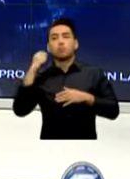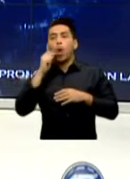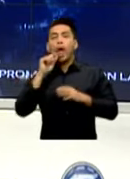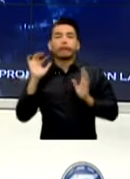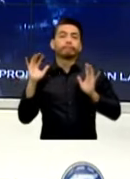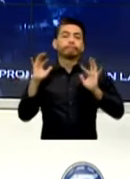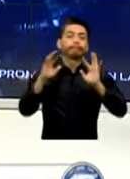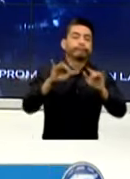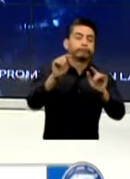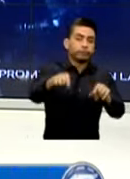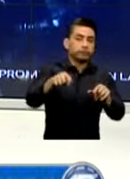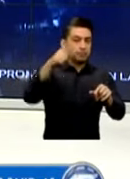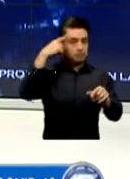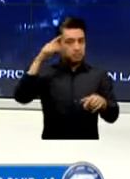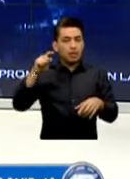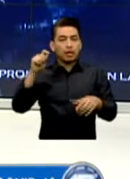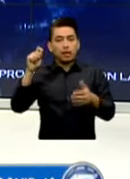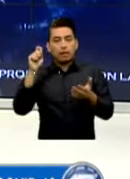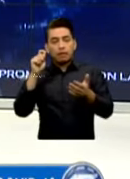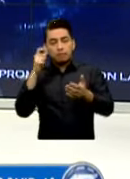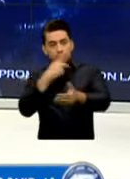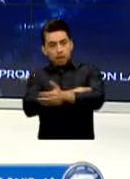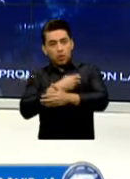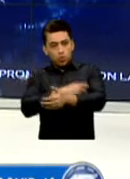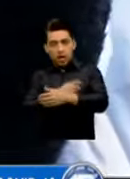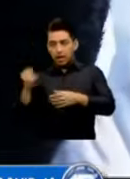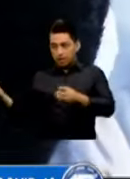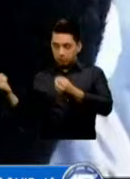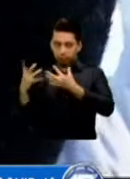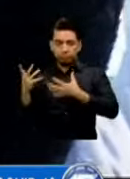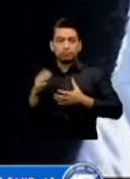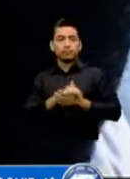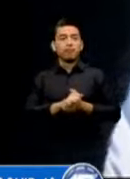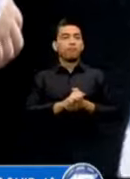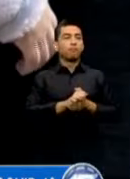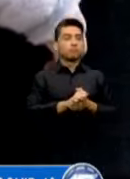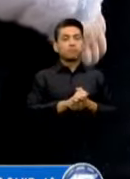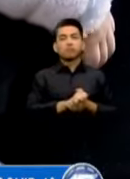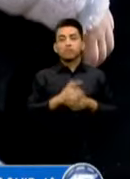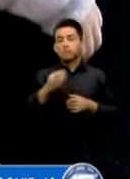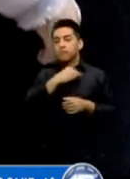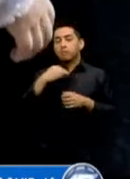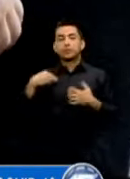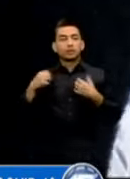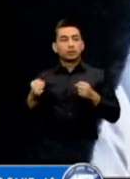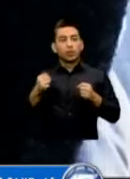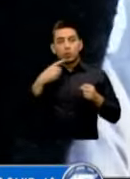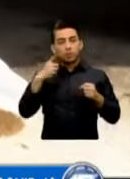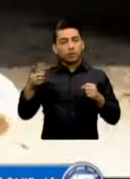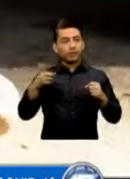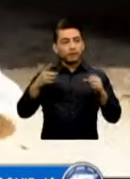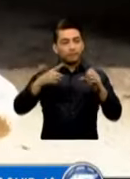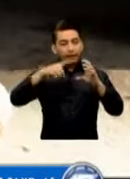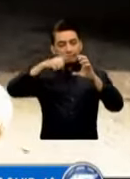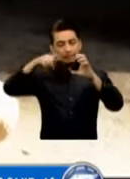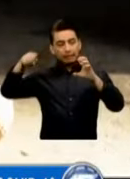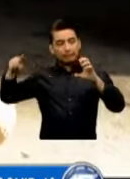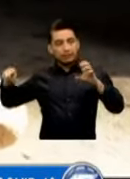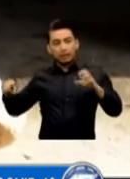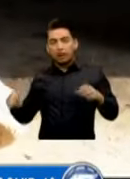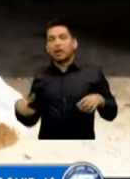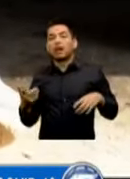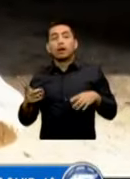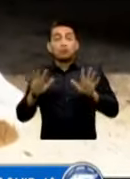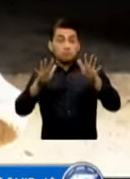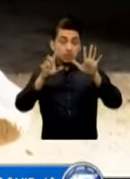inmunización De la que hacíamos Referencia Cifras Cifras del Ministerio De Salud Pública Y Asistencia Social Detallan Que el 60